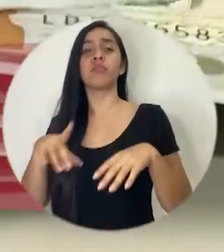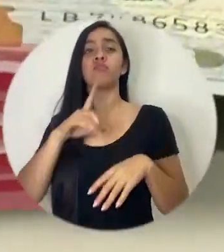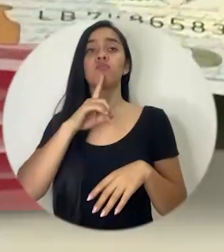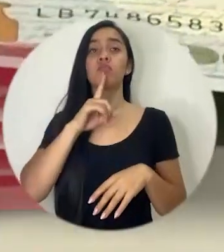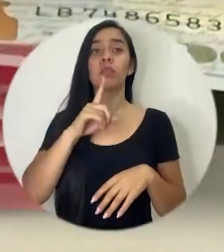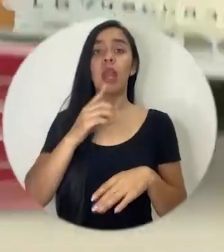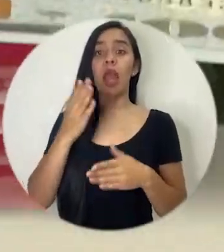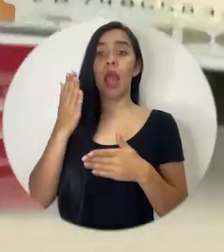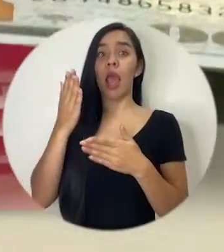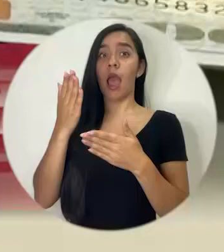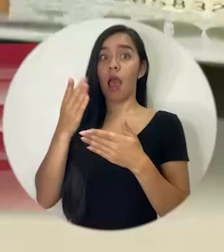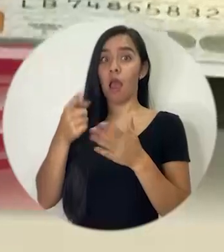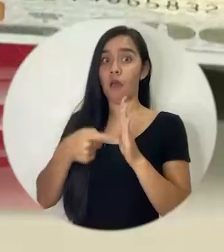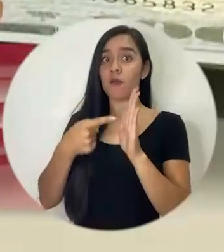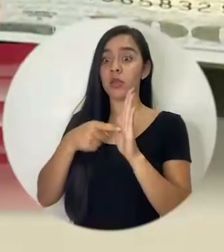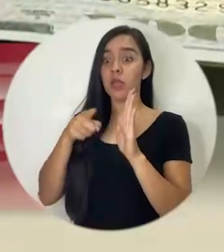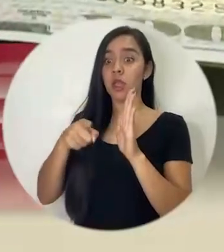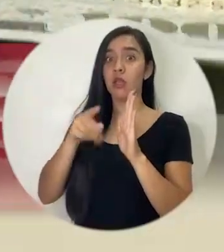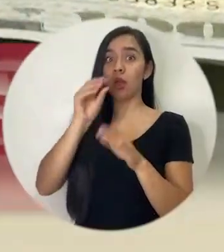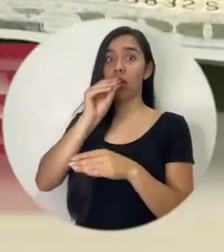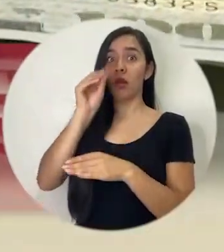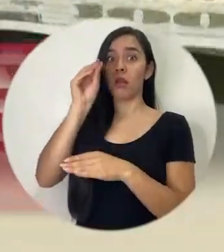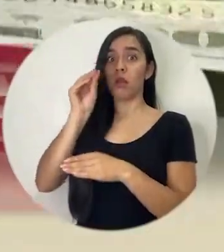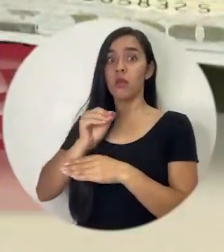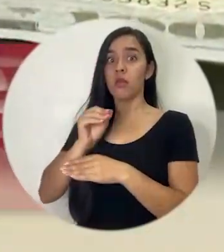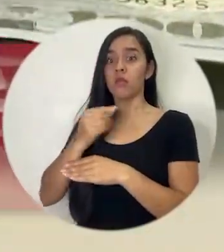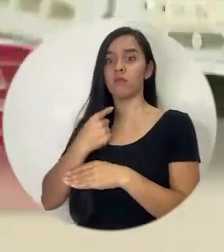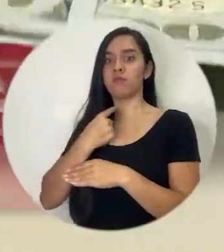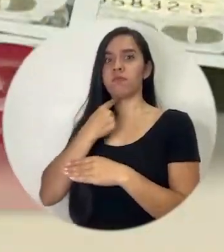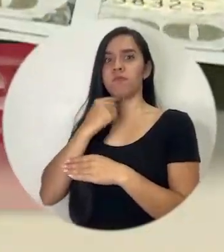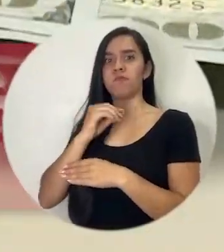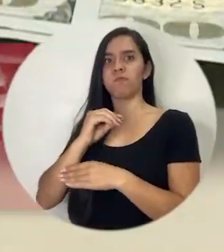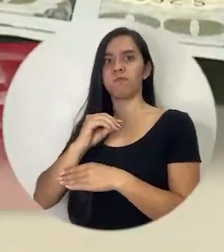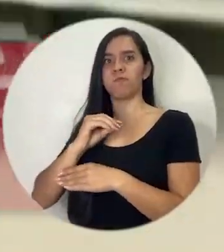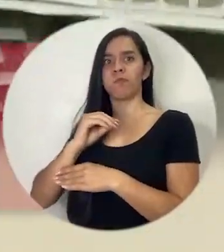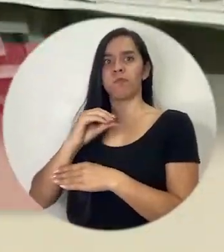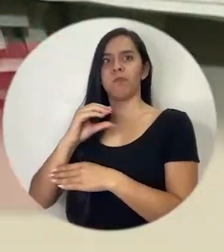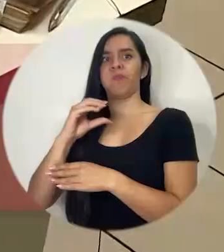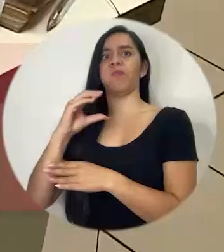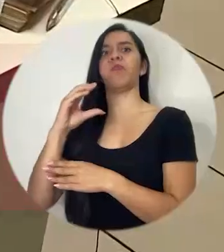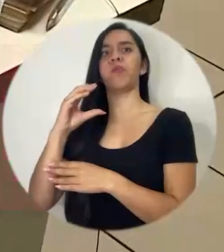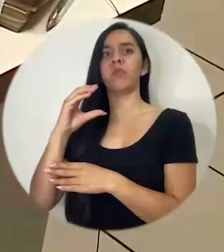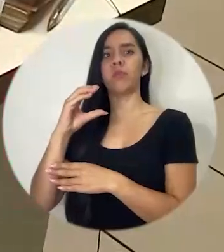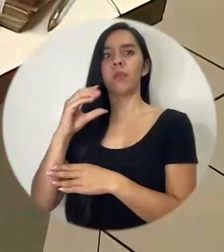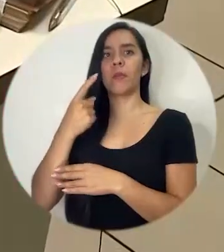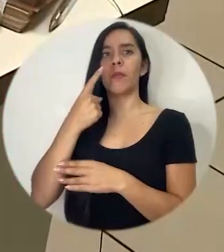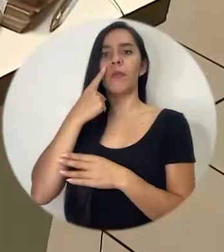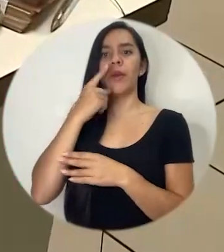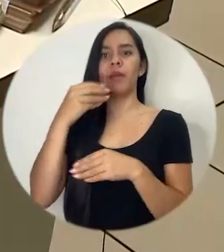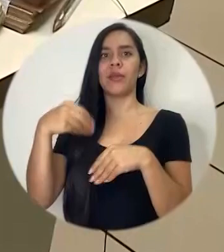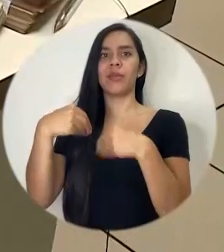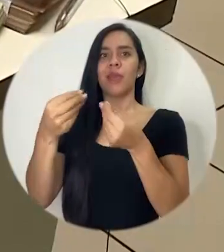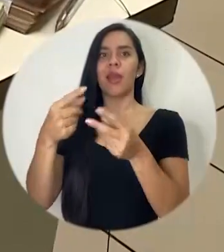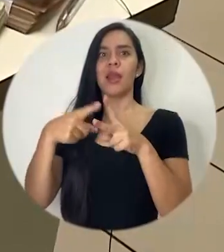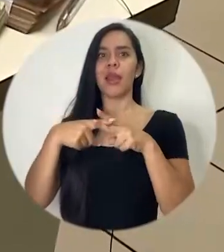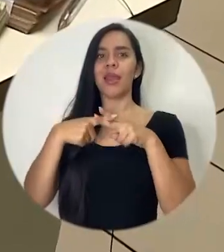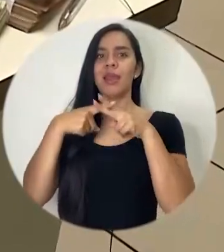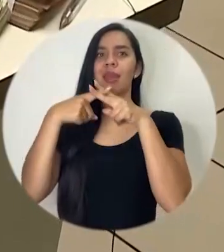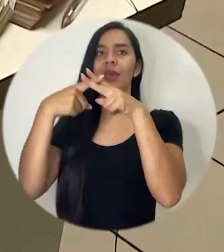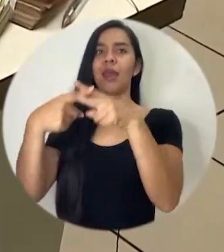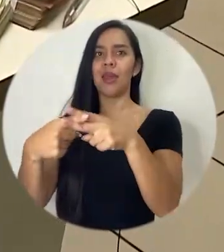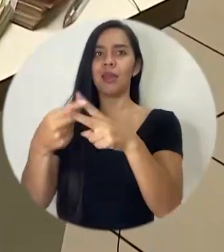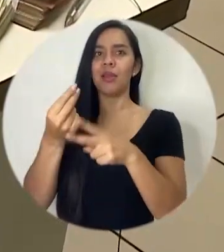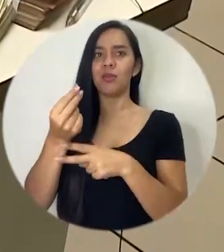multiplica por tres cuatro y hasta cinco veces el valor en unos cuantos meses para darle un crédito a una persona